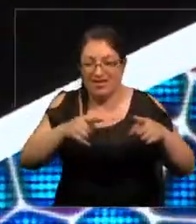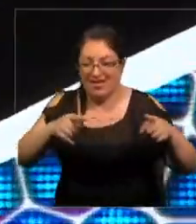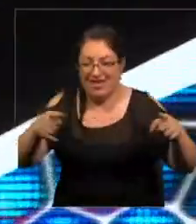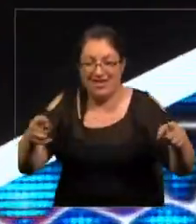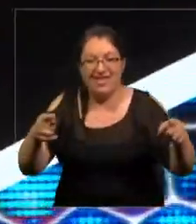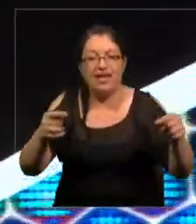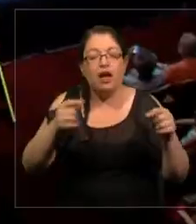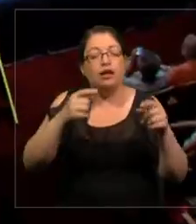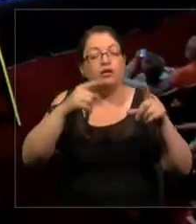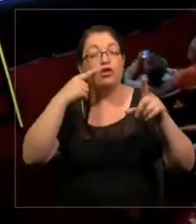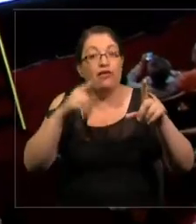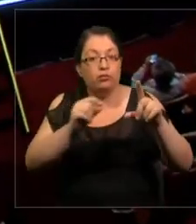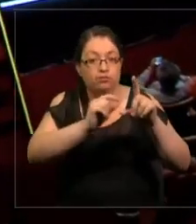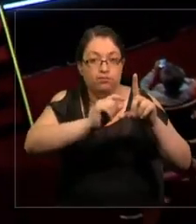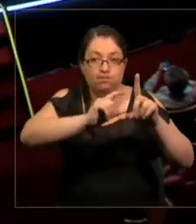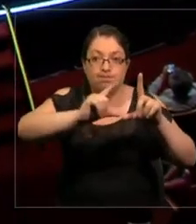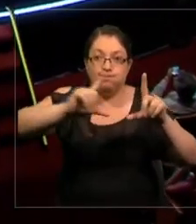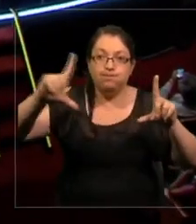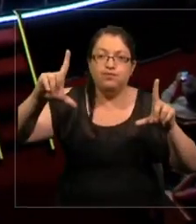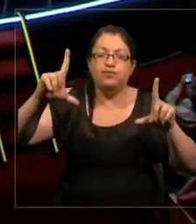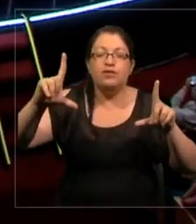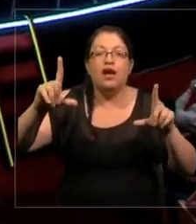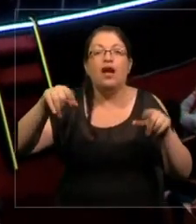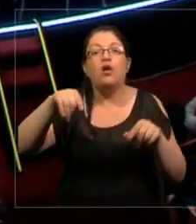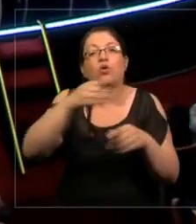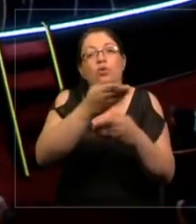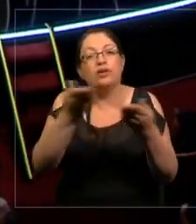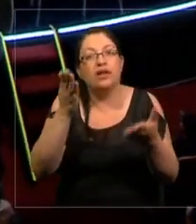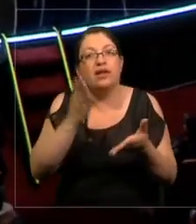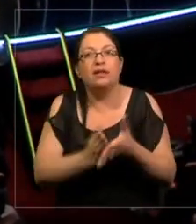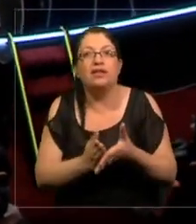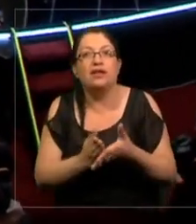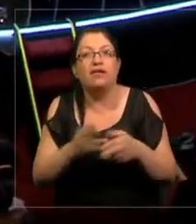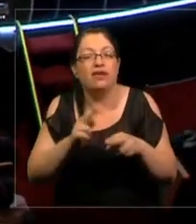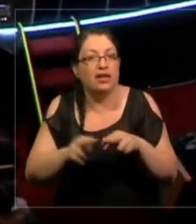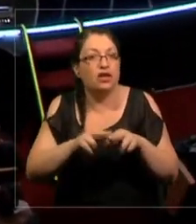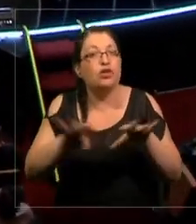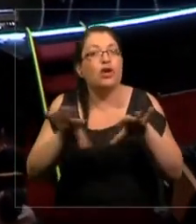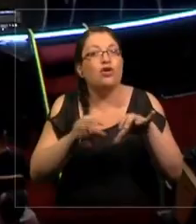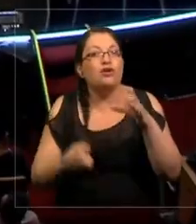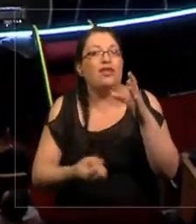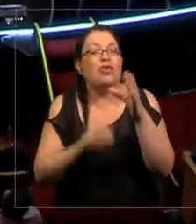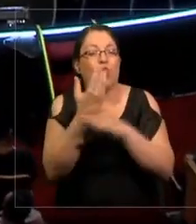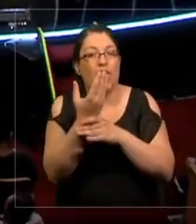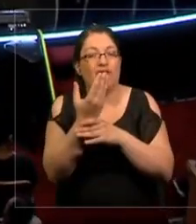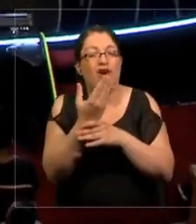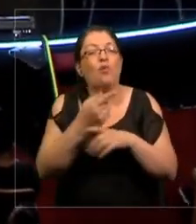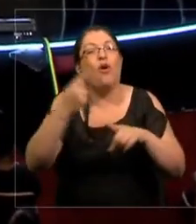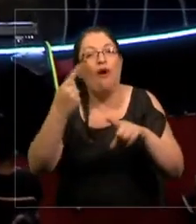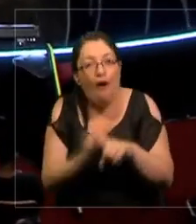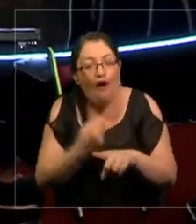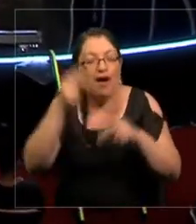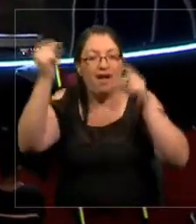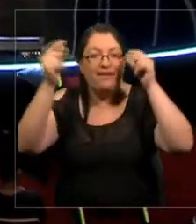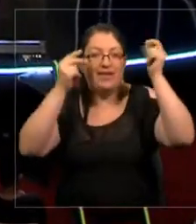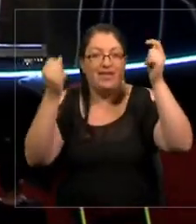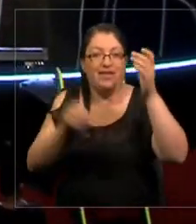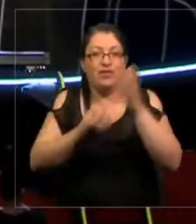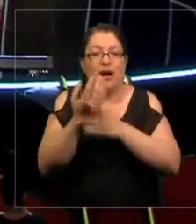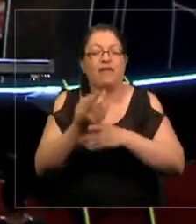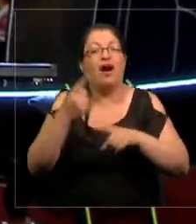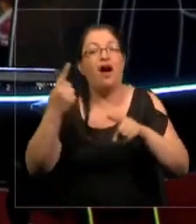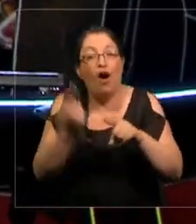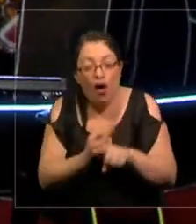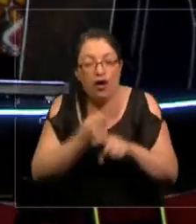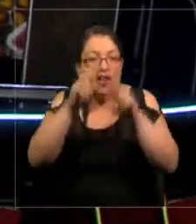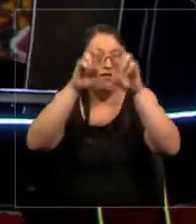crecimiento, usted tiene que hacer una nueva invención y comenzar nuevamente, reinventarse. Tiene que hacer un cambio